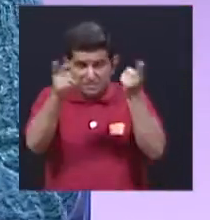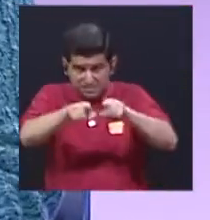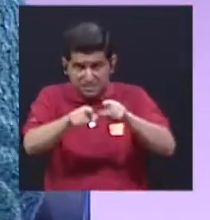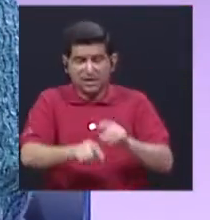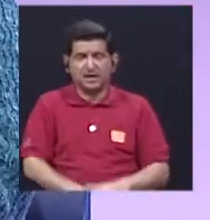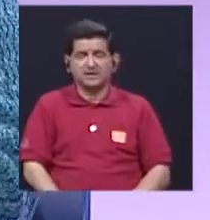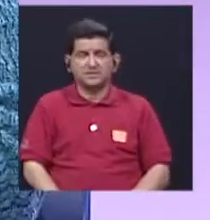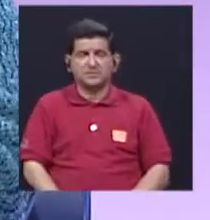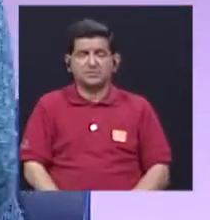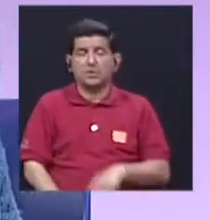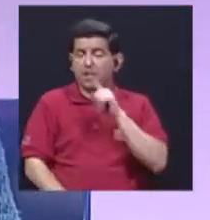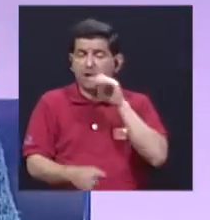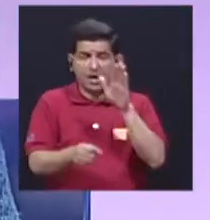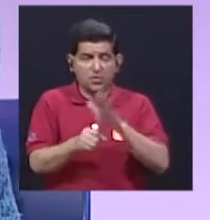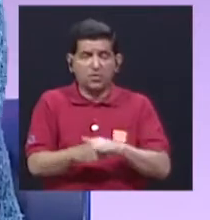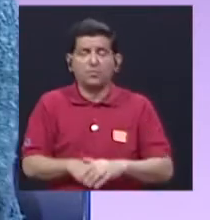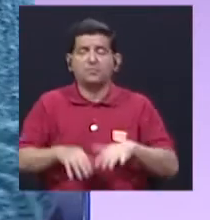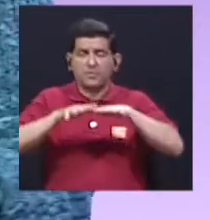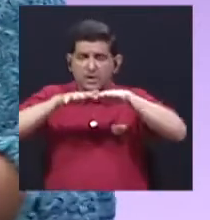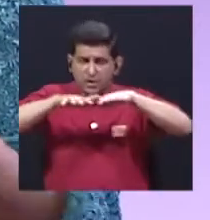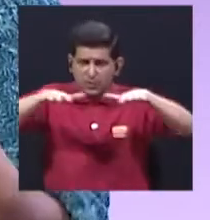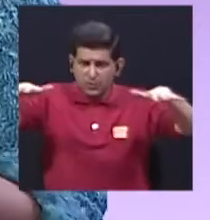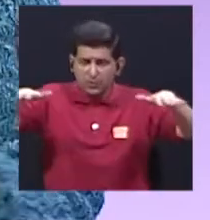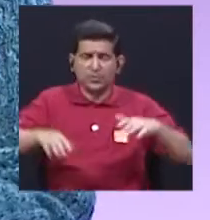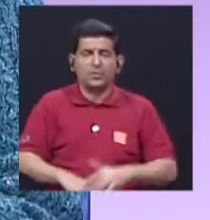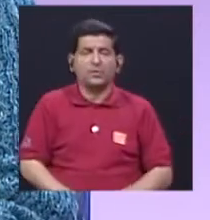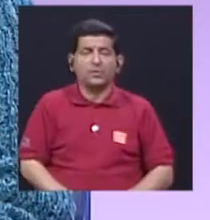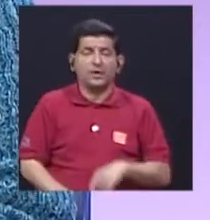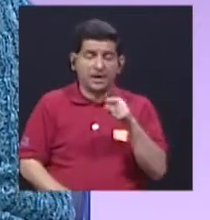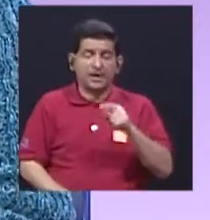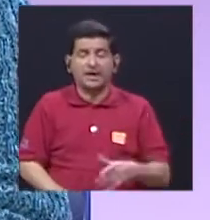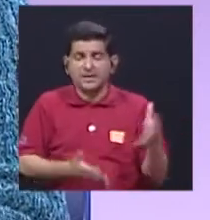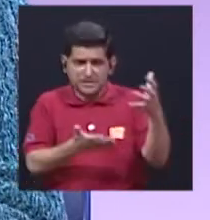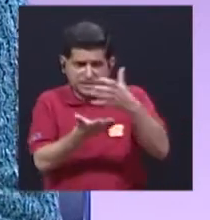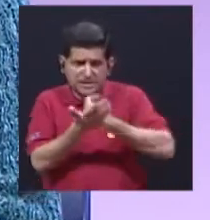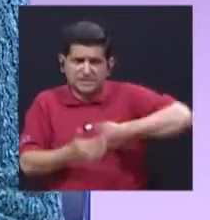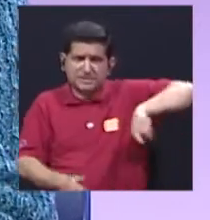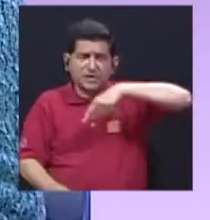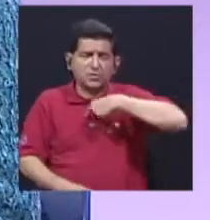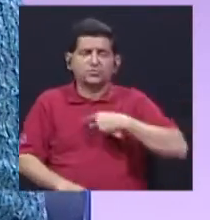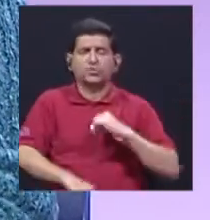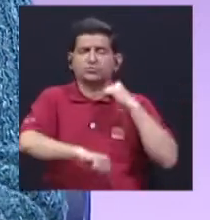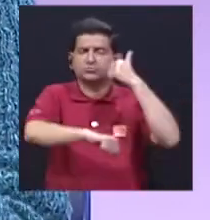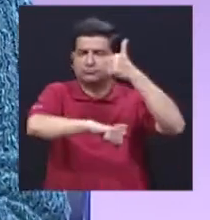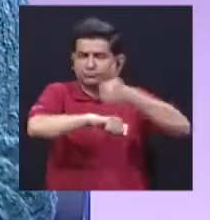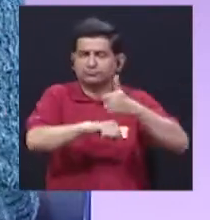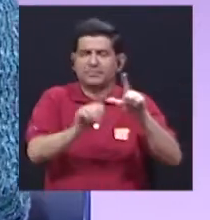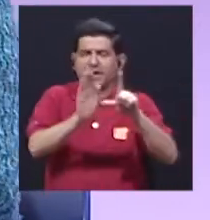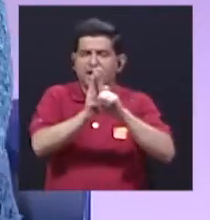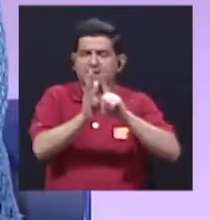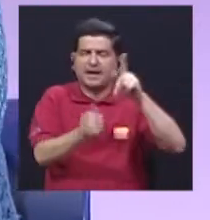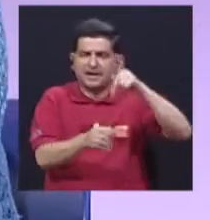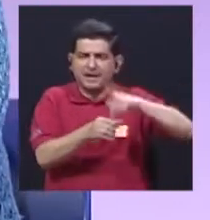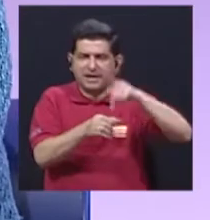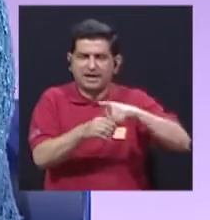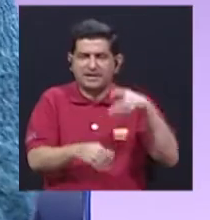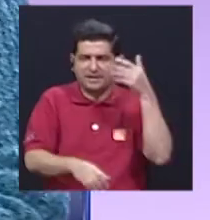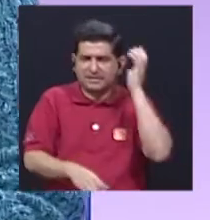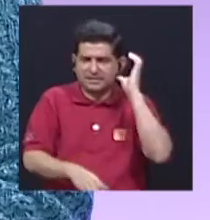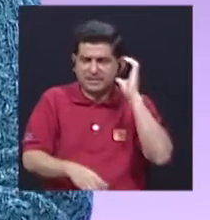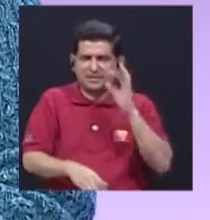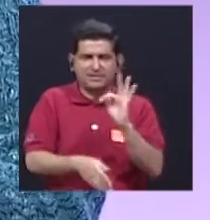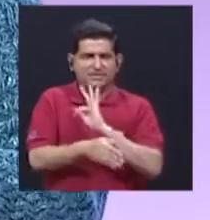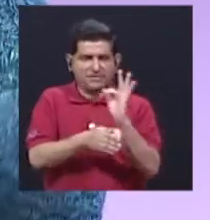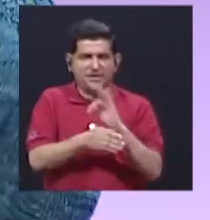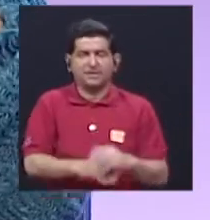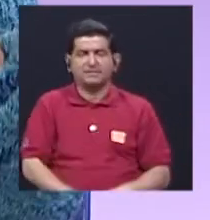digamos, o emisoras que no cumplen con su cobertura, son repetidoras. De esa recuperación, lo que nosotros estamos estableciendo en la ley participativa de radio y televisión